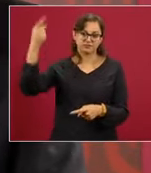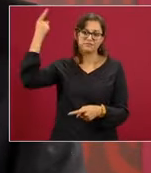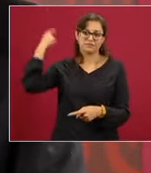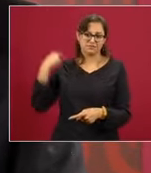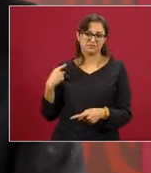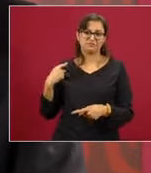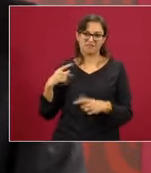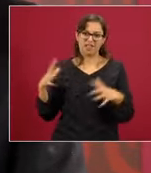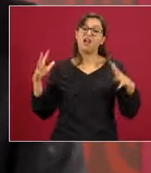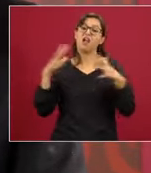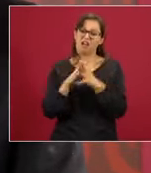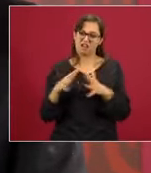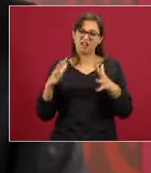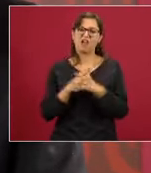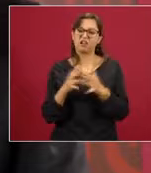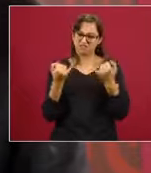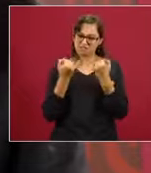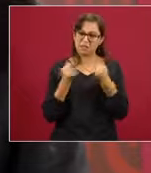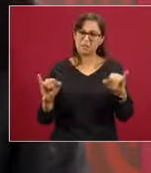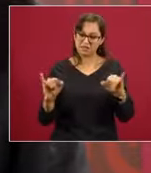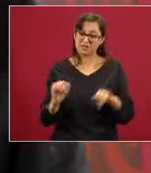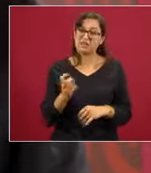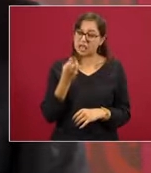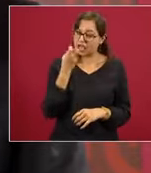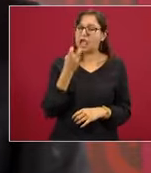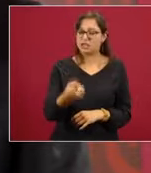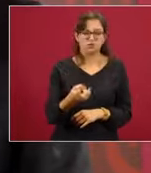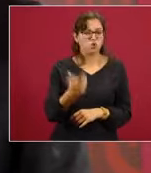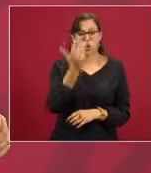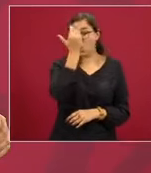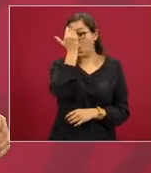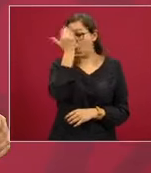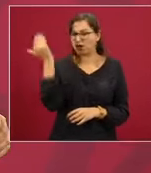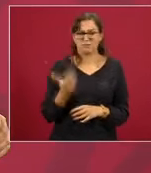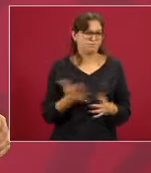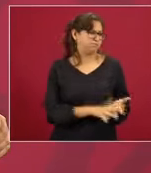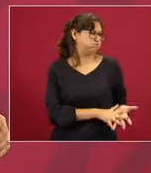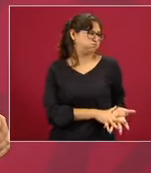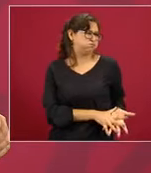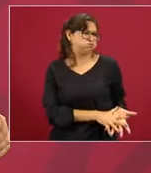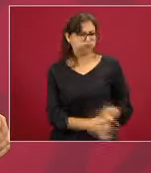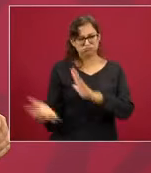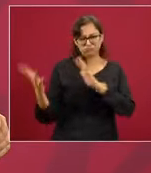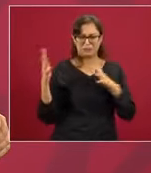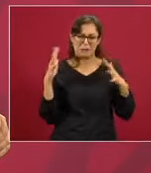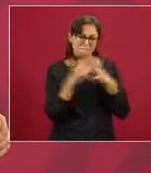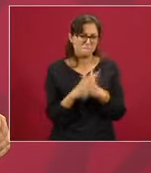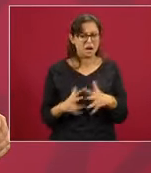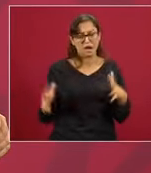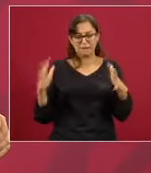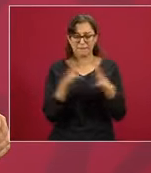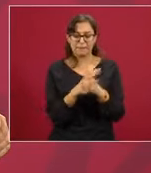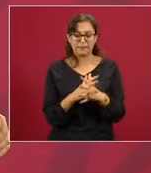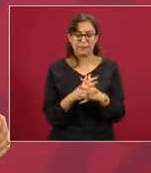independencia. No, eso fue muy violento. O sea,